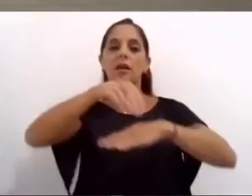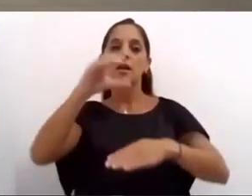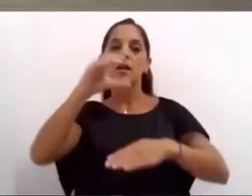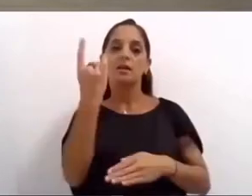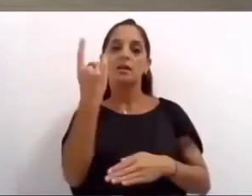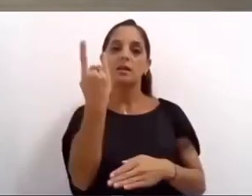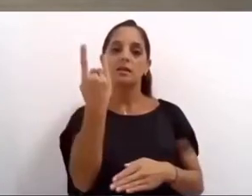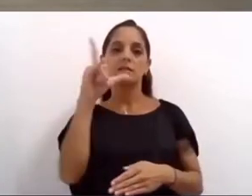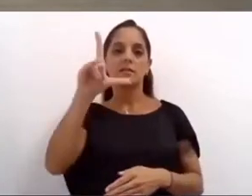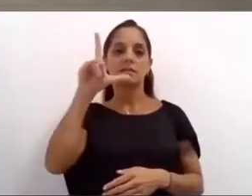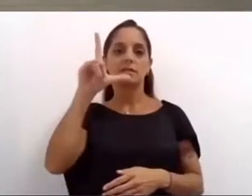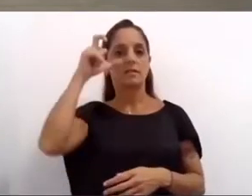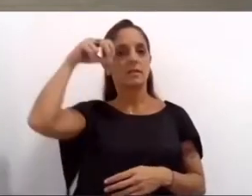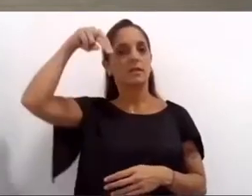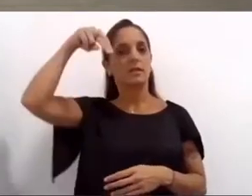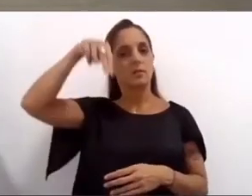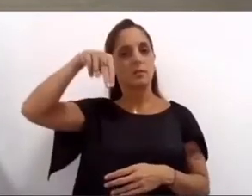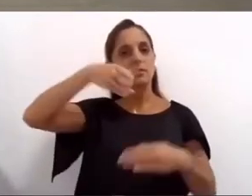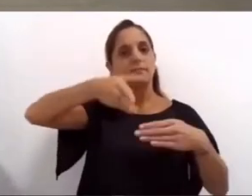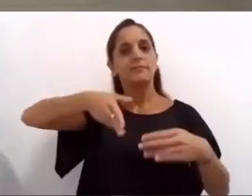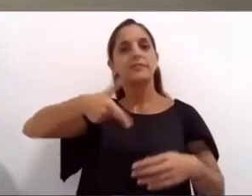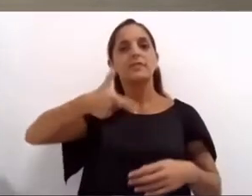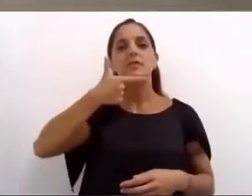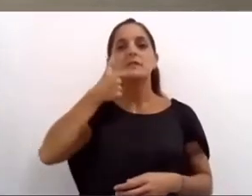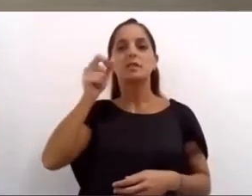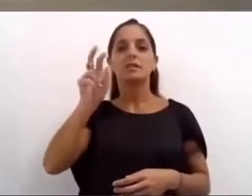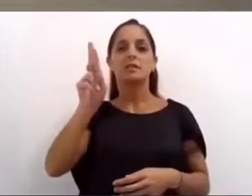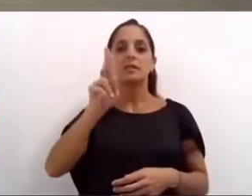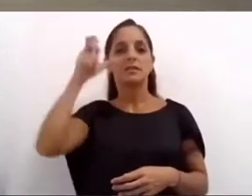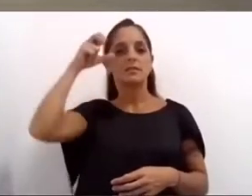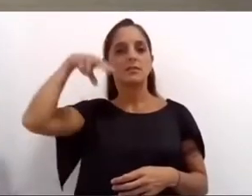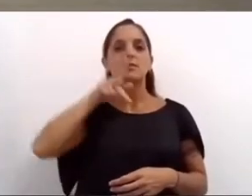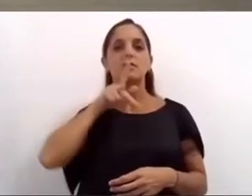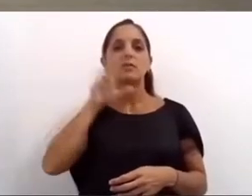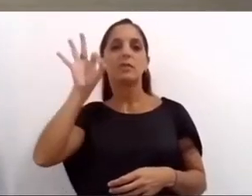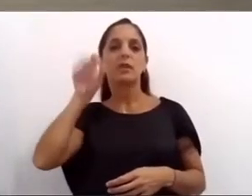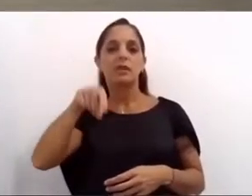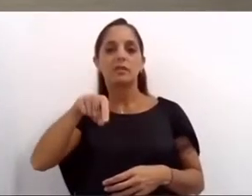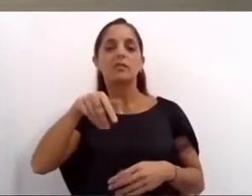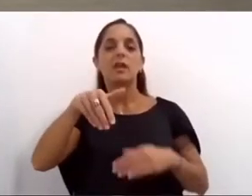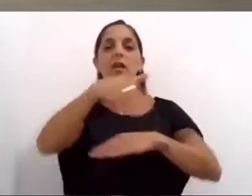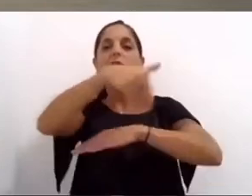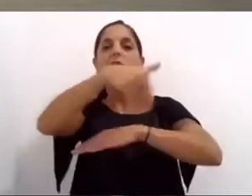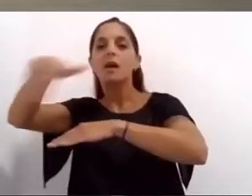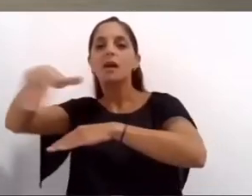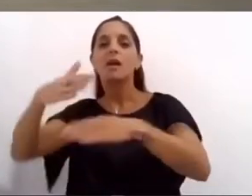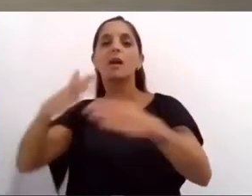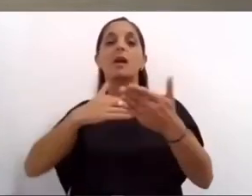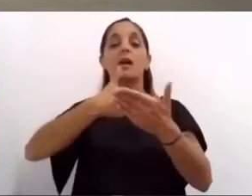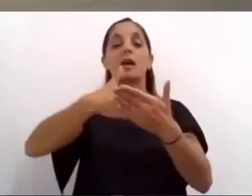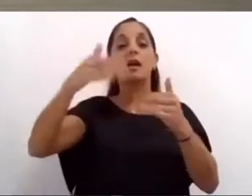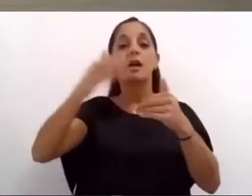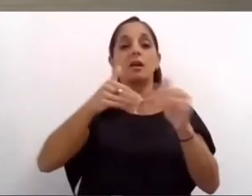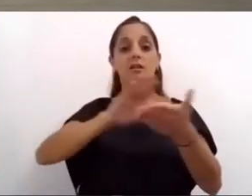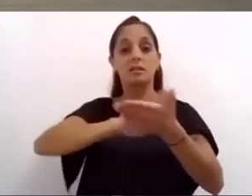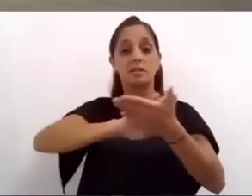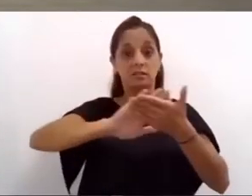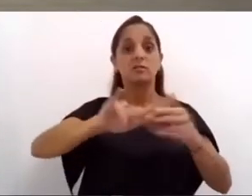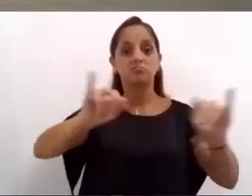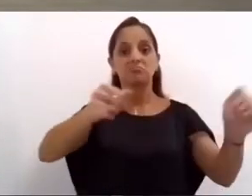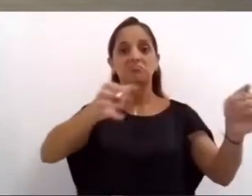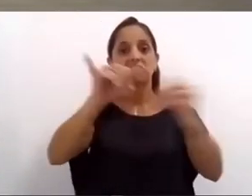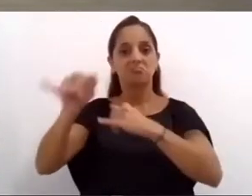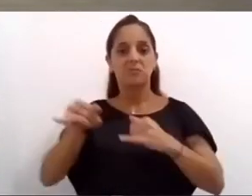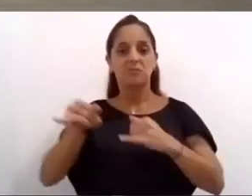ayacucho vamos a abrir más calles y hacer las conexiones a servicios de los vecinos del barrio ya licitamos la primera